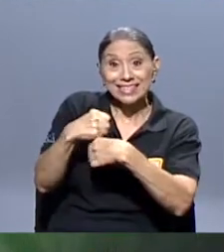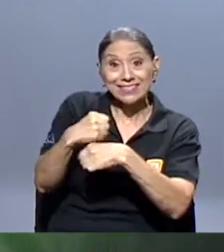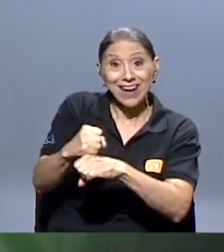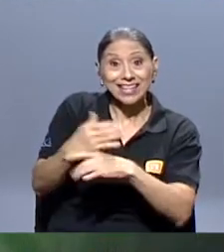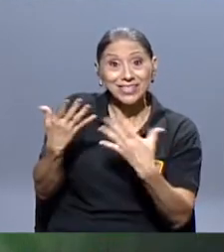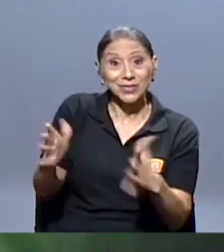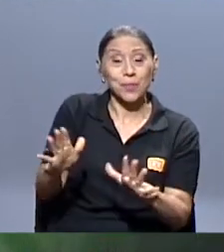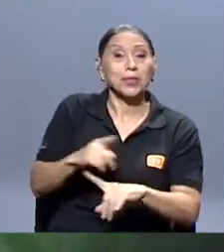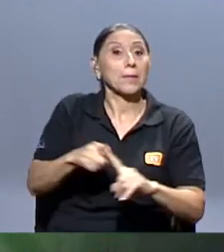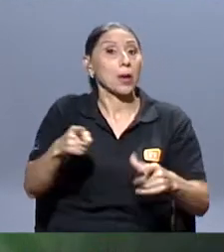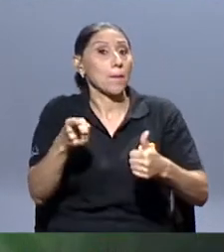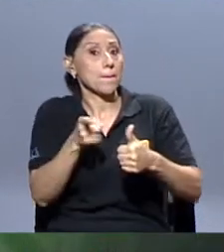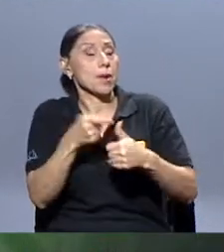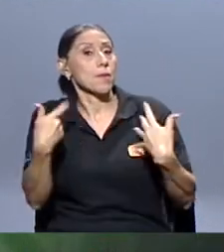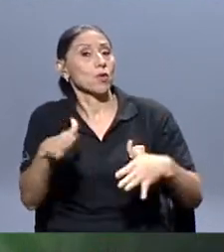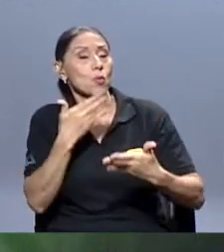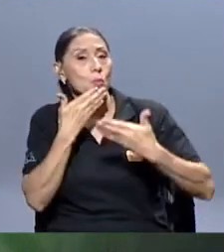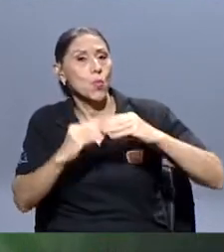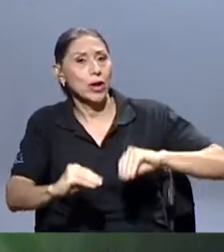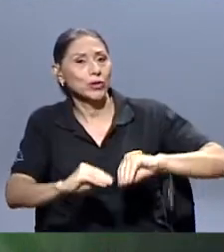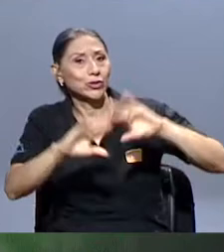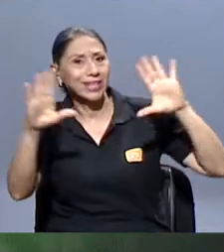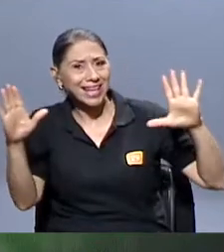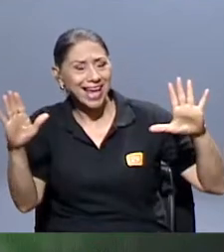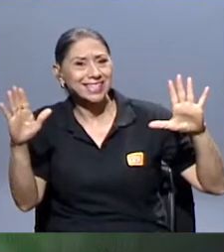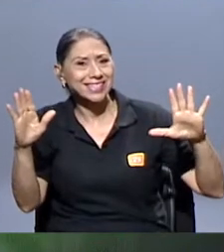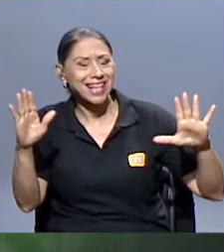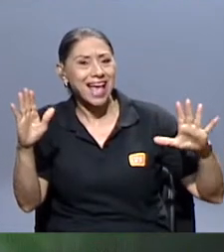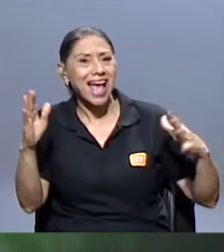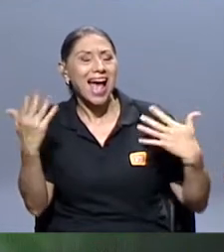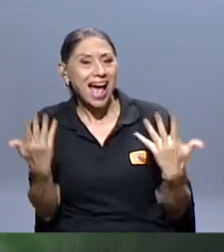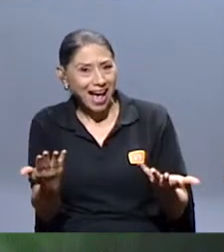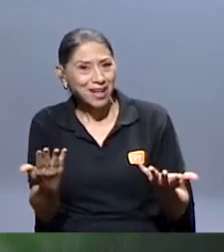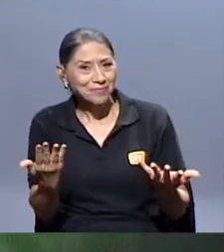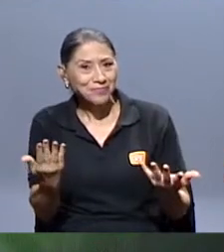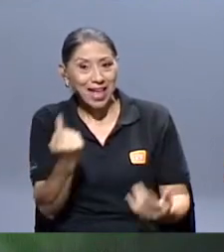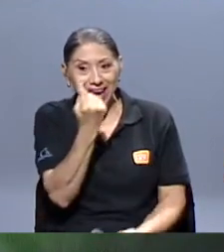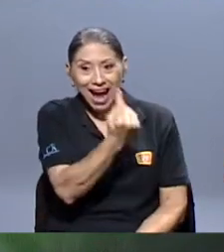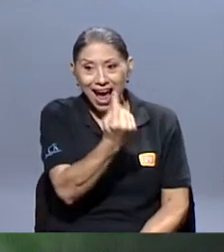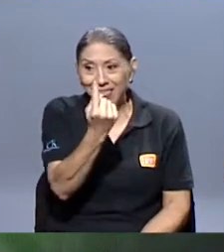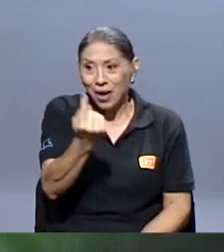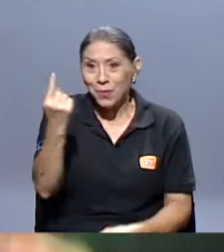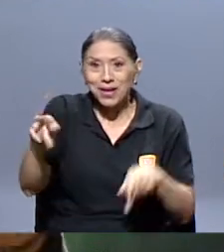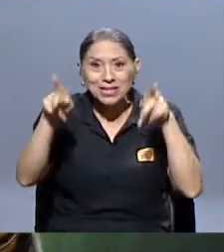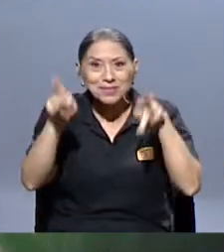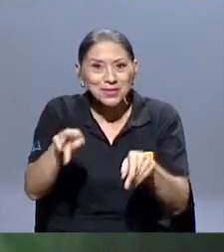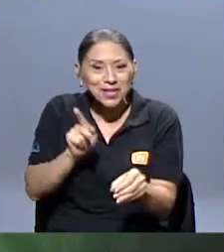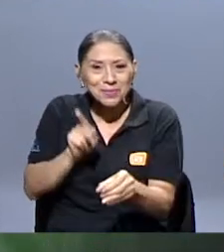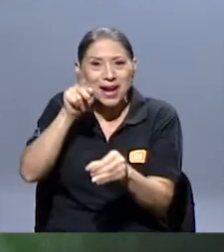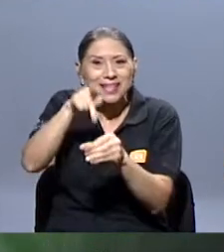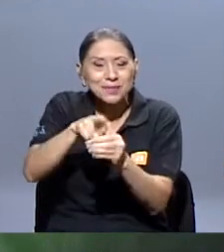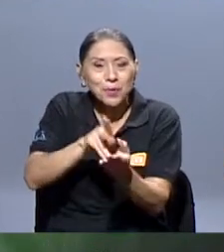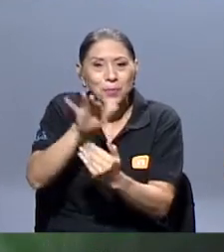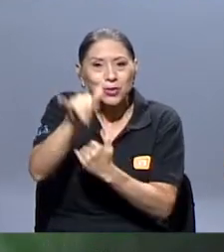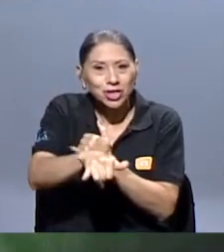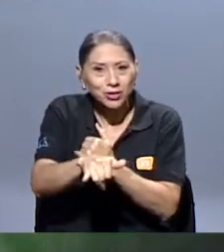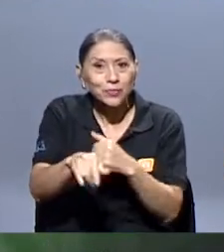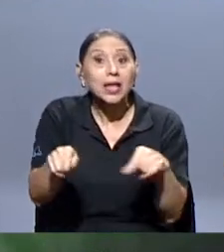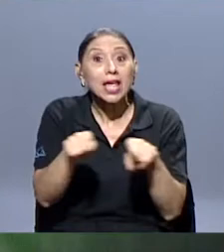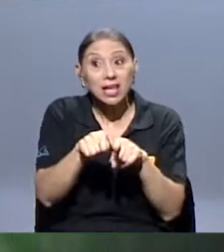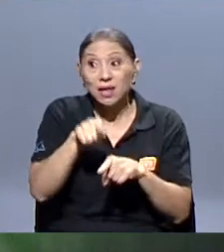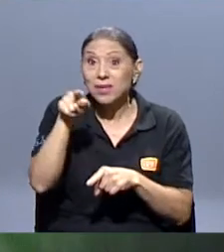pero antes quisiera darle buenos días a cada uno de los que han participado en este proyecto y que han resultado además